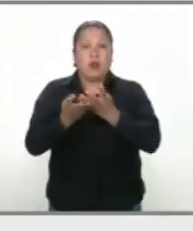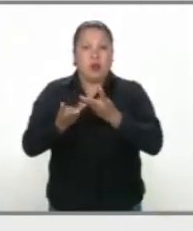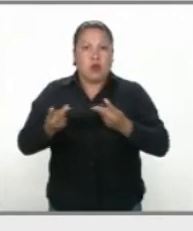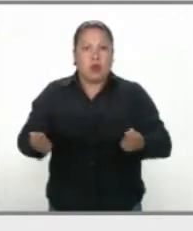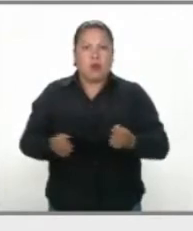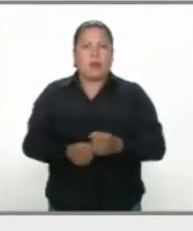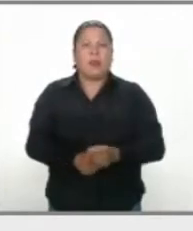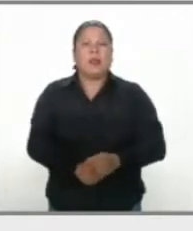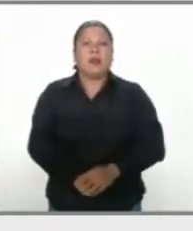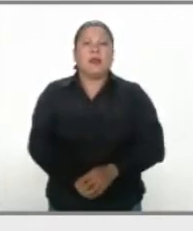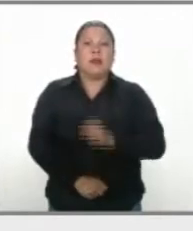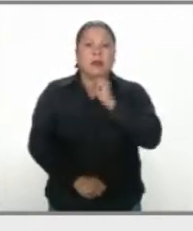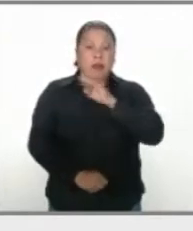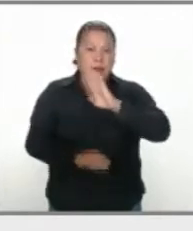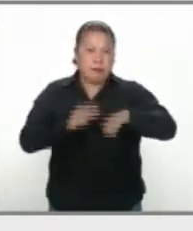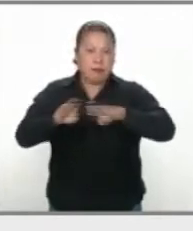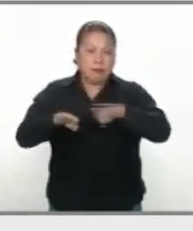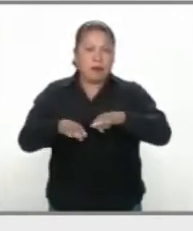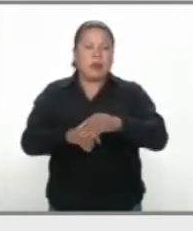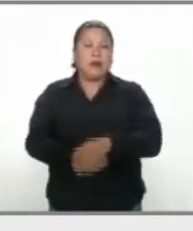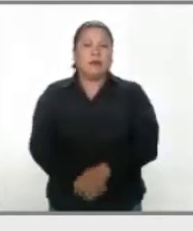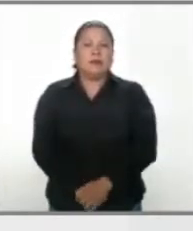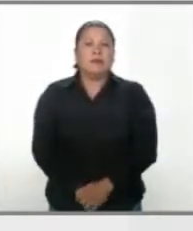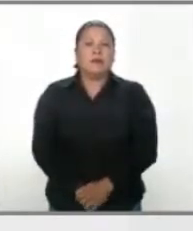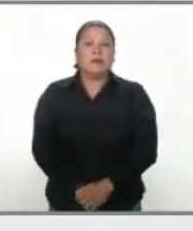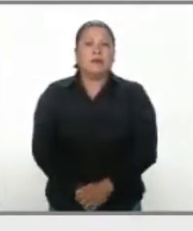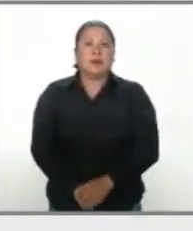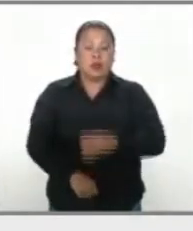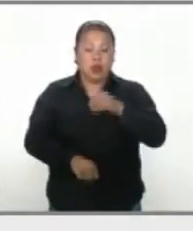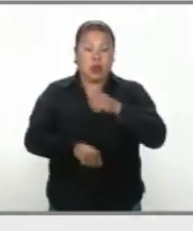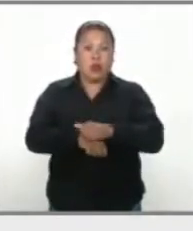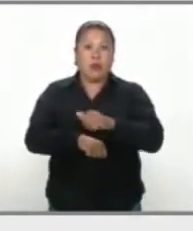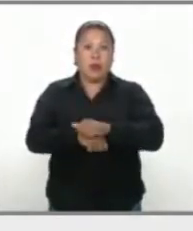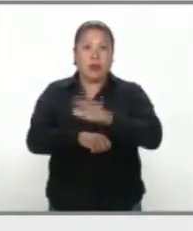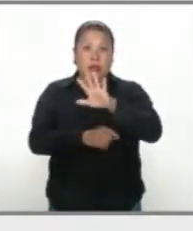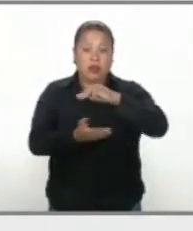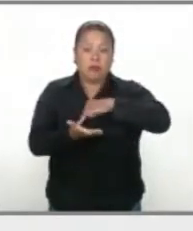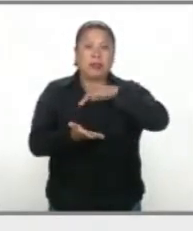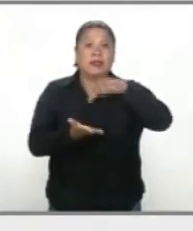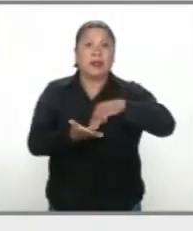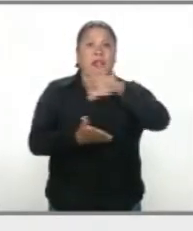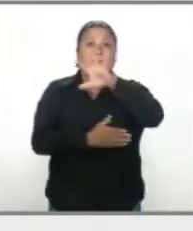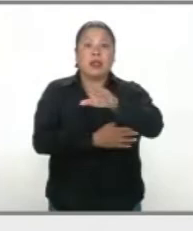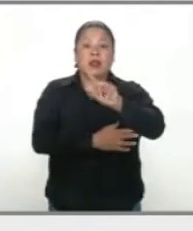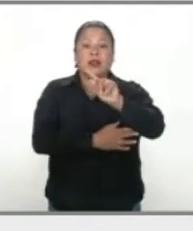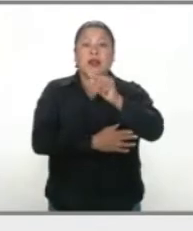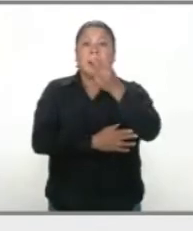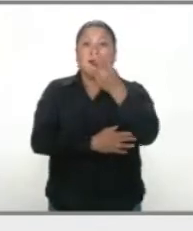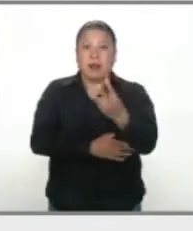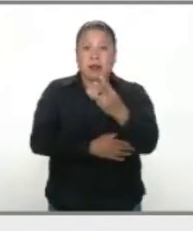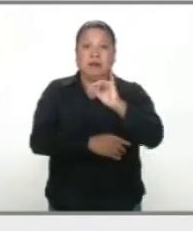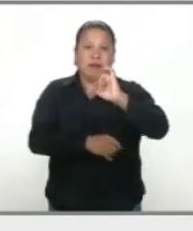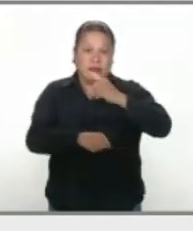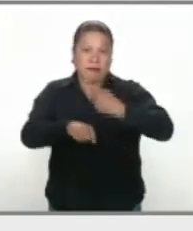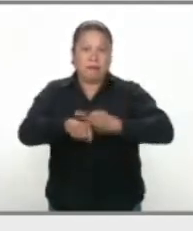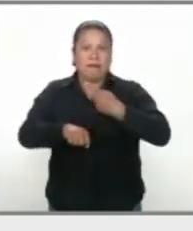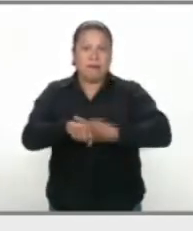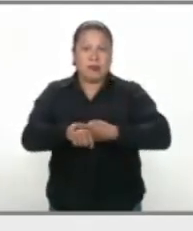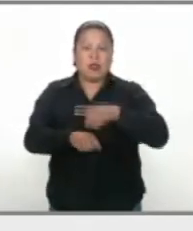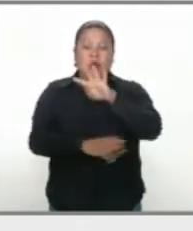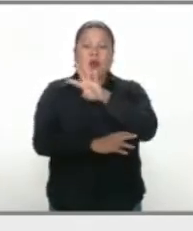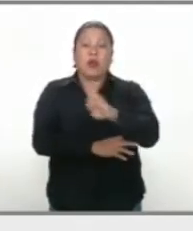38 defunciones. Jurisdicción sanitaria número 5, Mixteca, 573 casos confirmados,